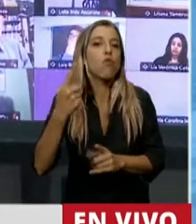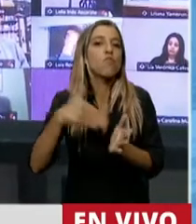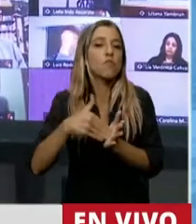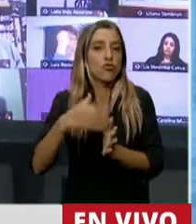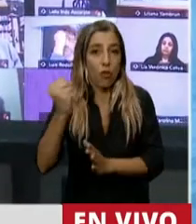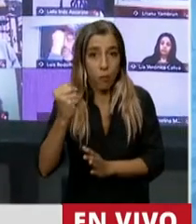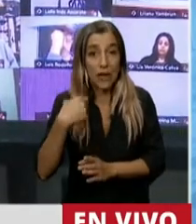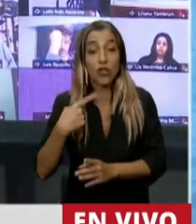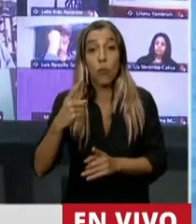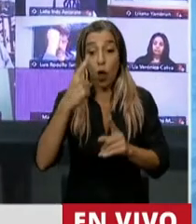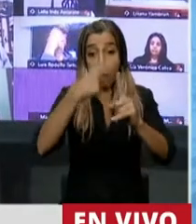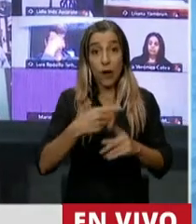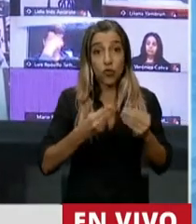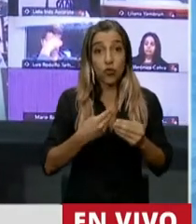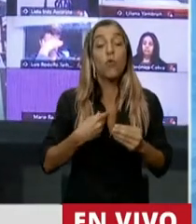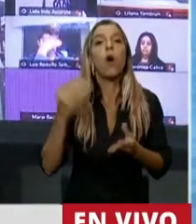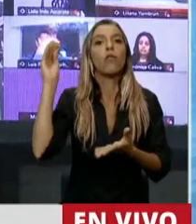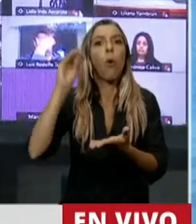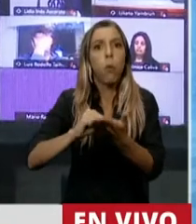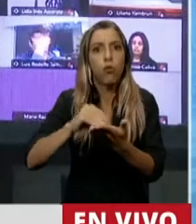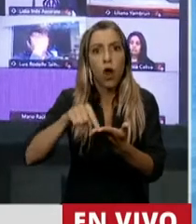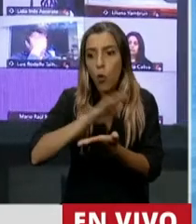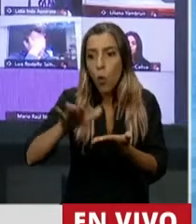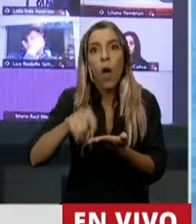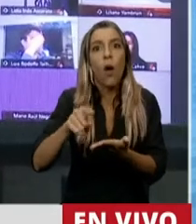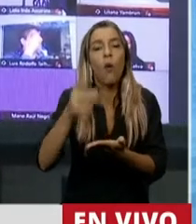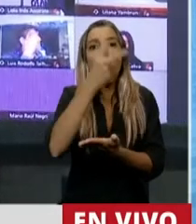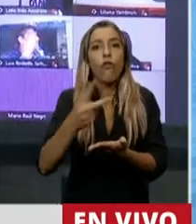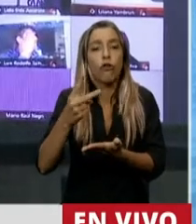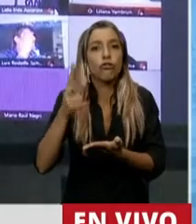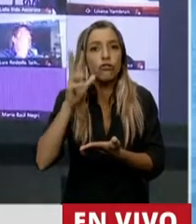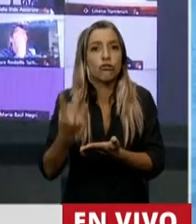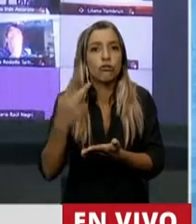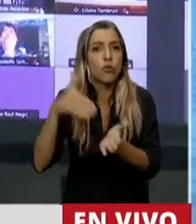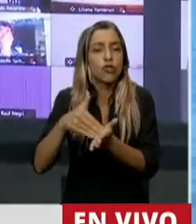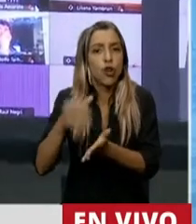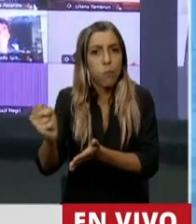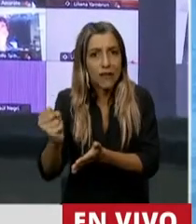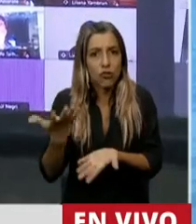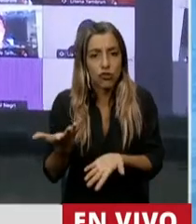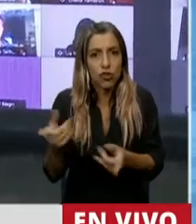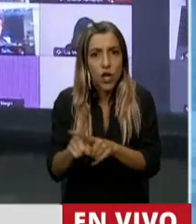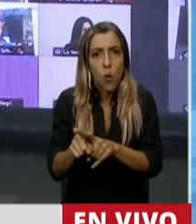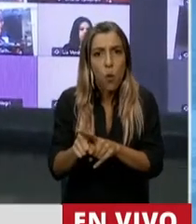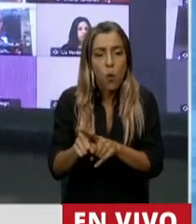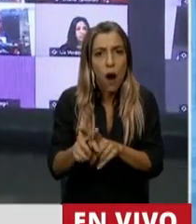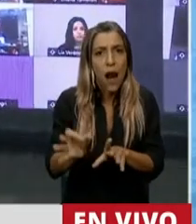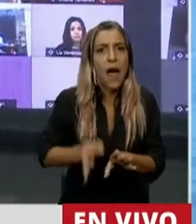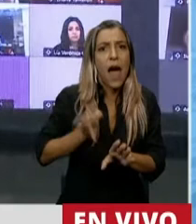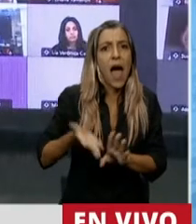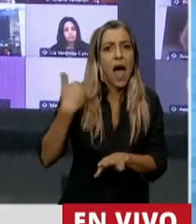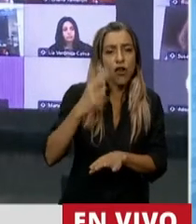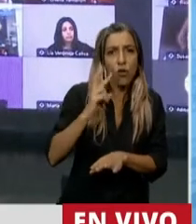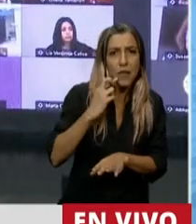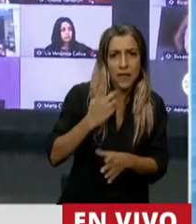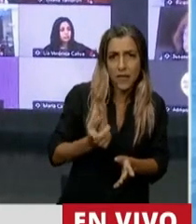el año 2021, 282 millones de pesos. Los presupuestados, el mismo monto que en el año 2019. Vamos a